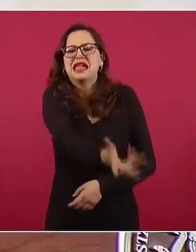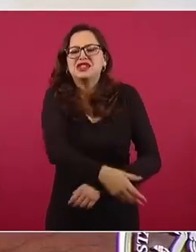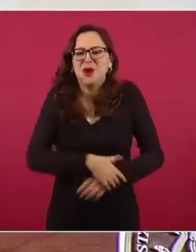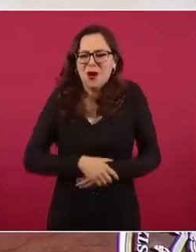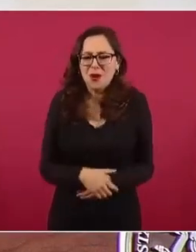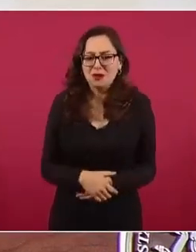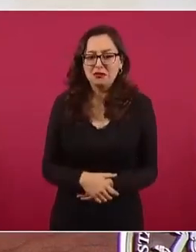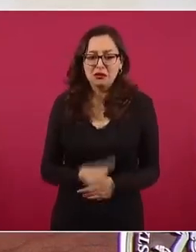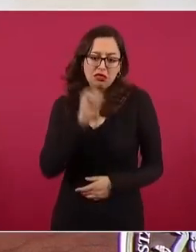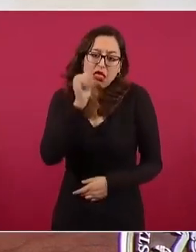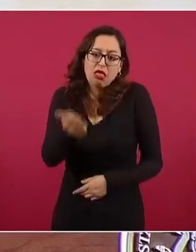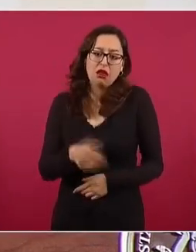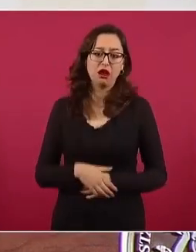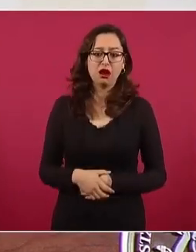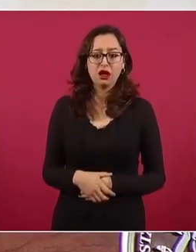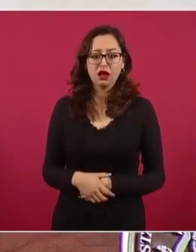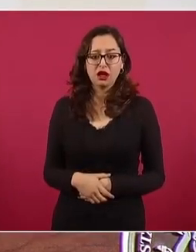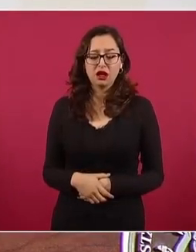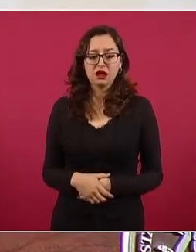pues nada,